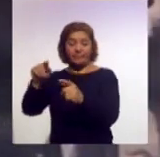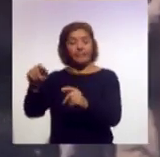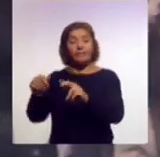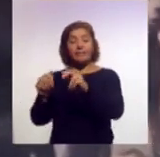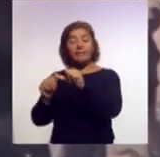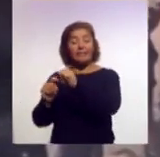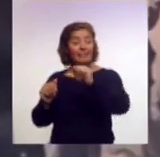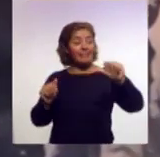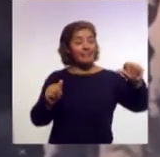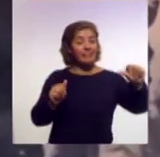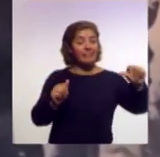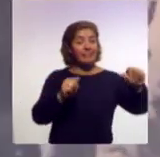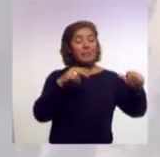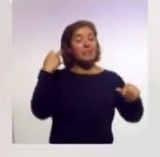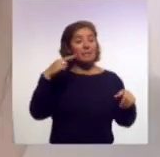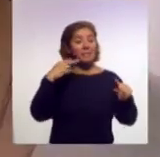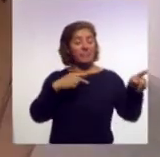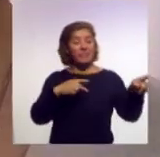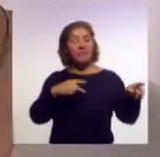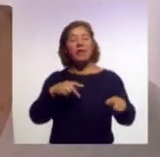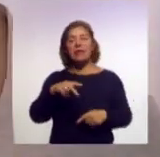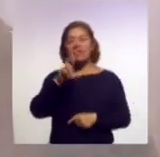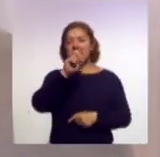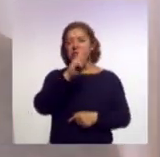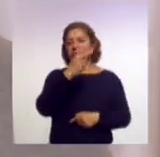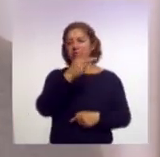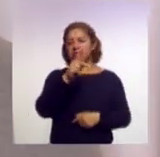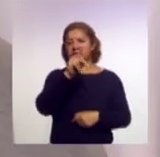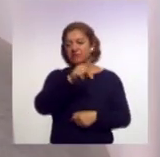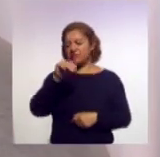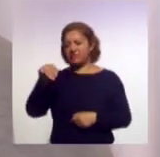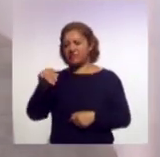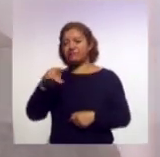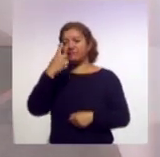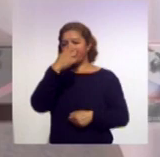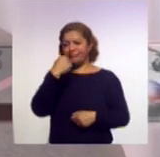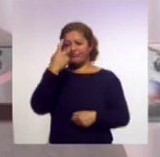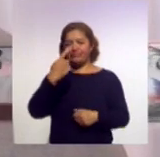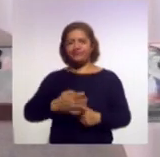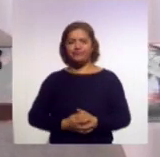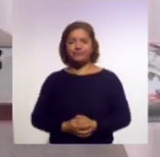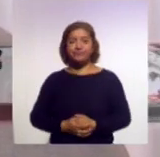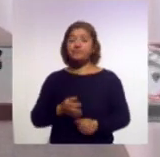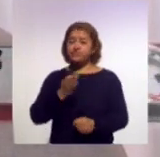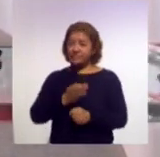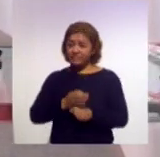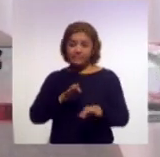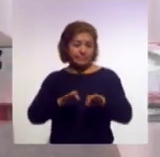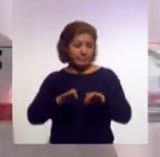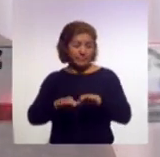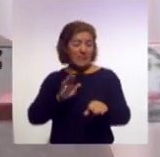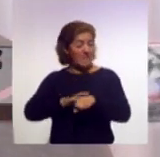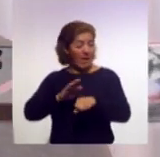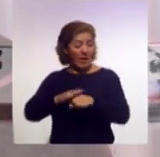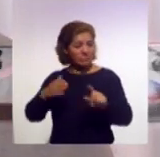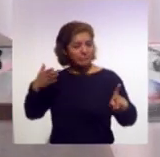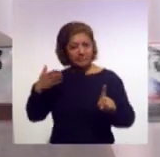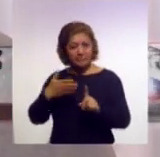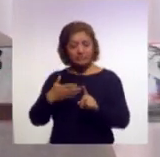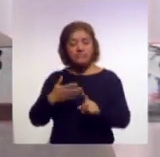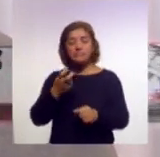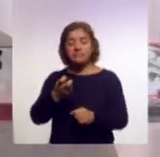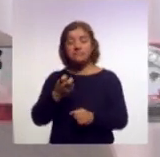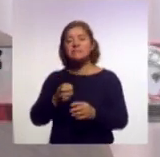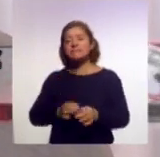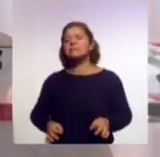velocidad de 32 kilómetros por hora En este año vamos a trabajar muy específicamente en este porque es el ramal más